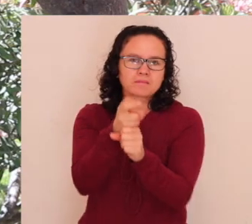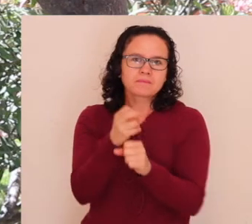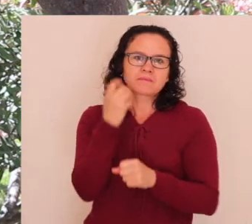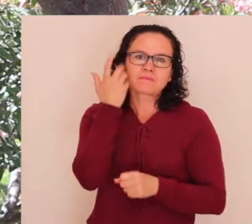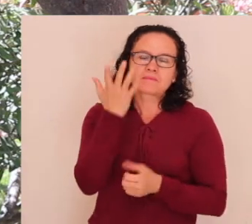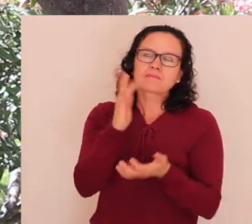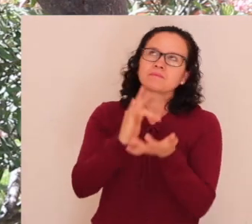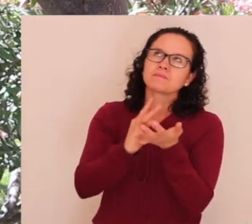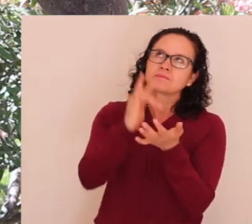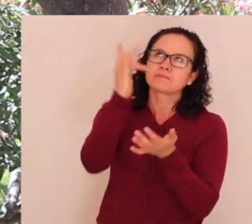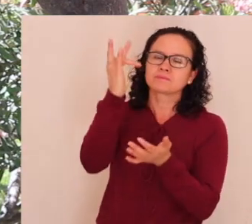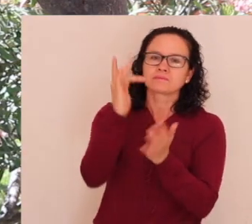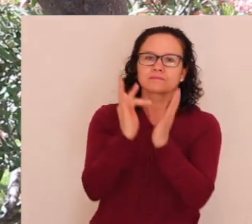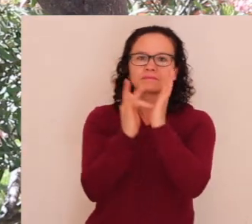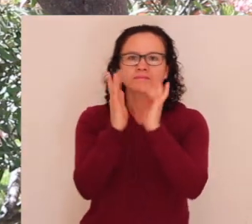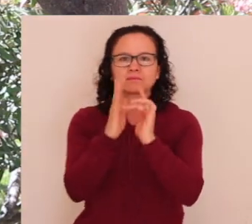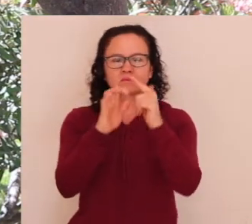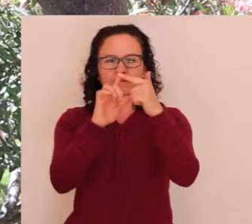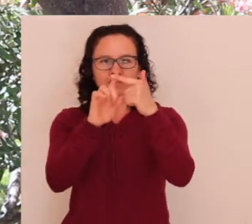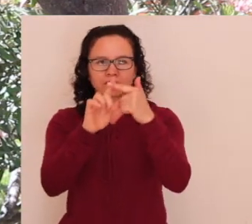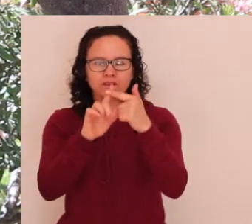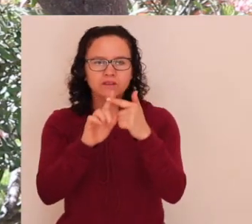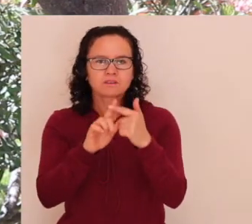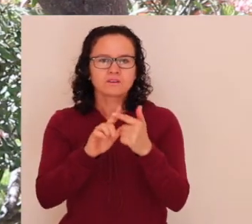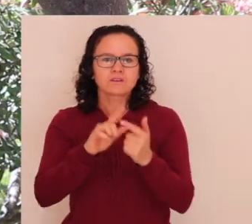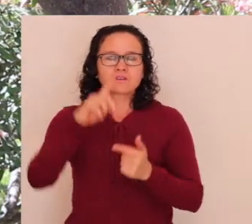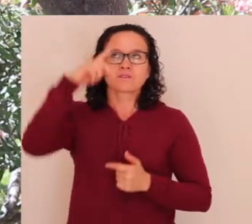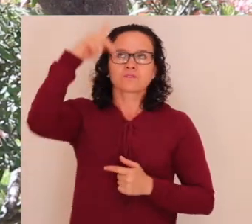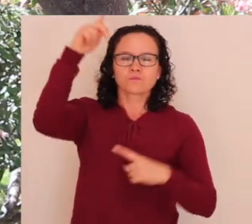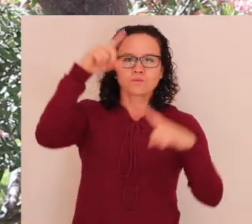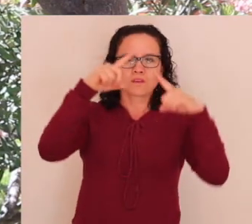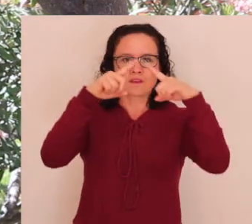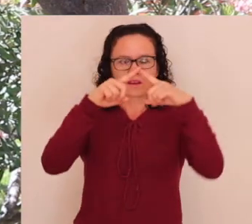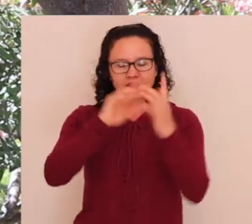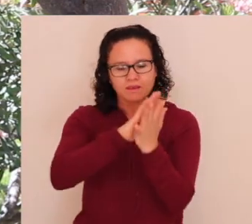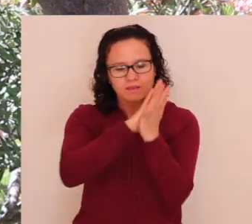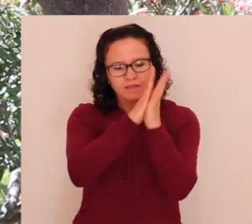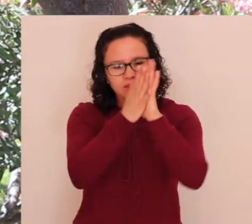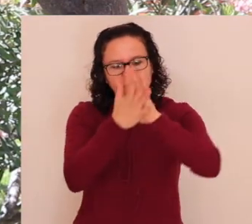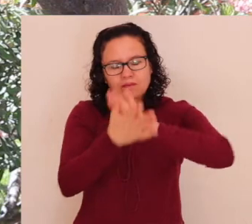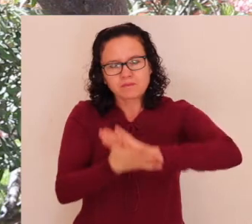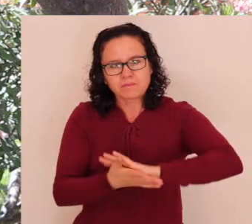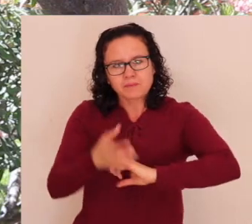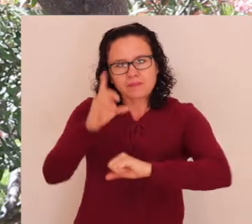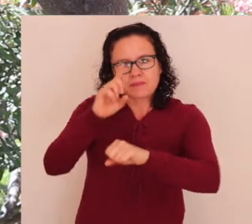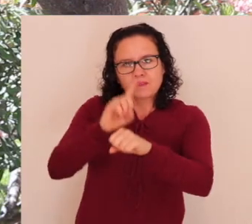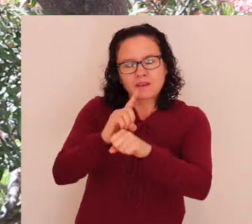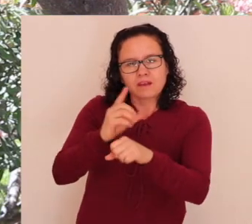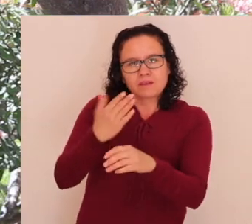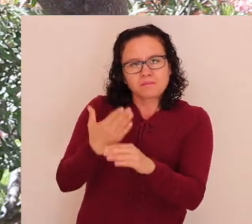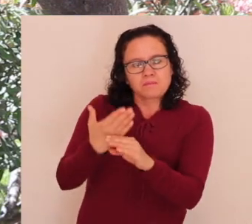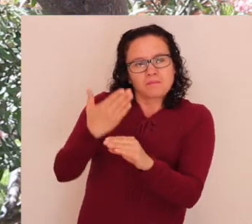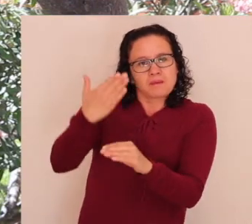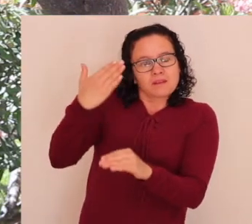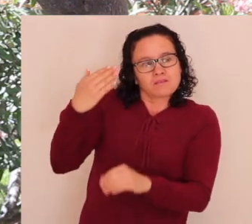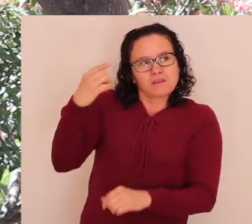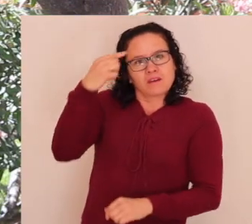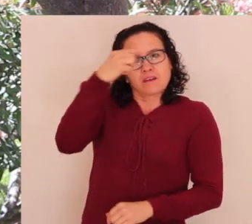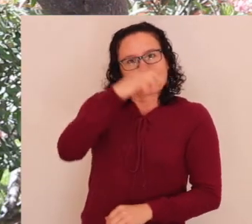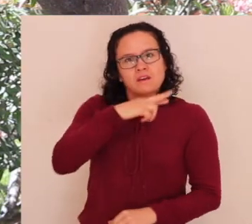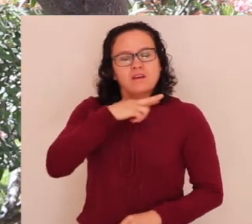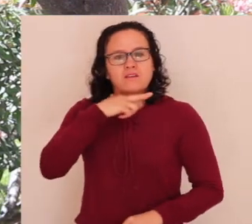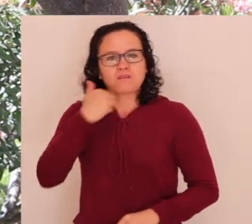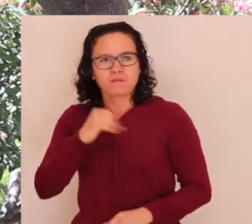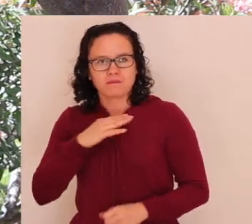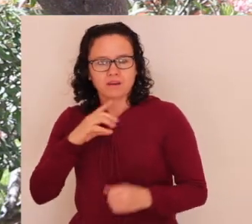a agradecer a Jesucristo que va renovando a su iglesia. Hemos tenido en estos días en Roma